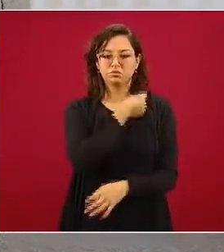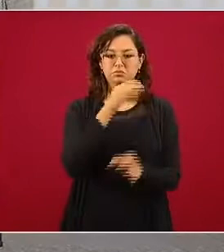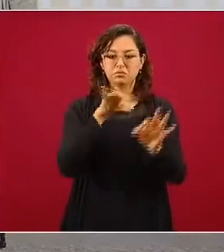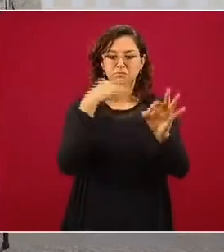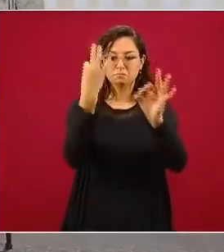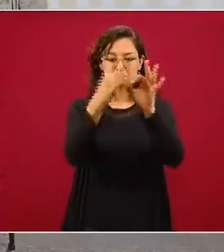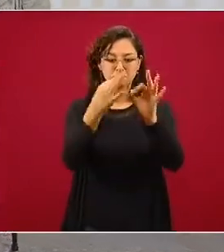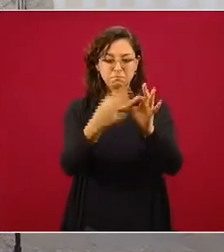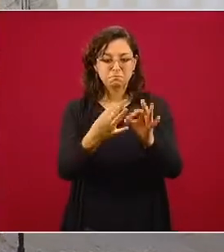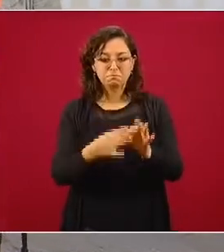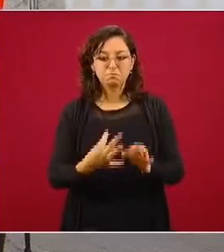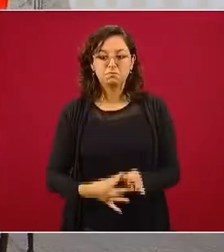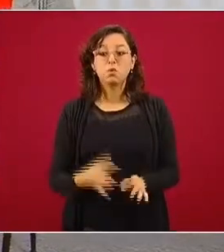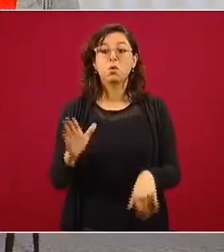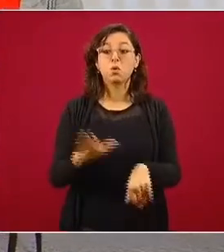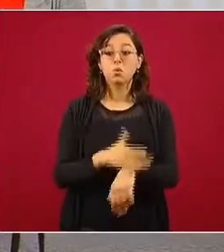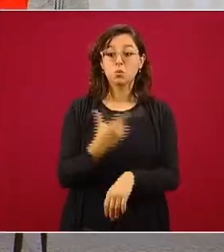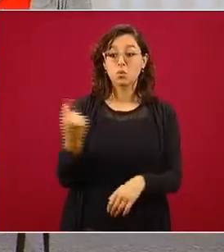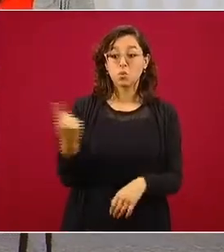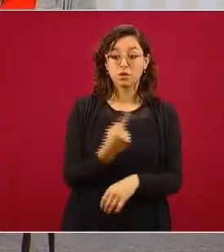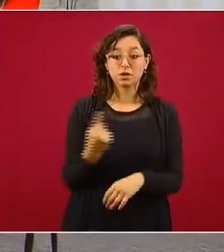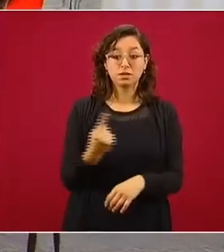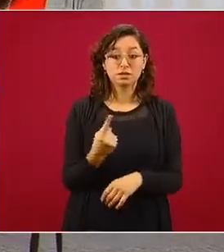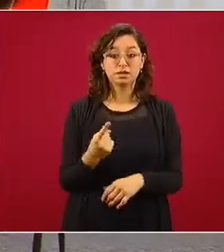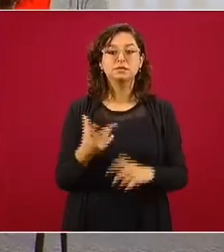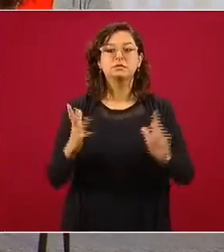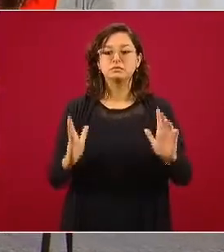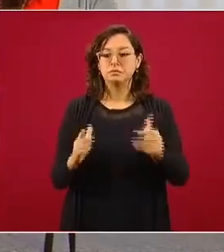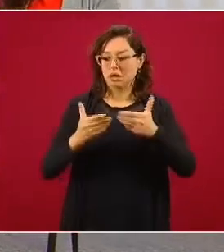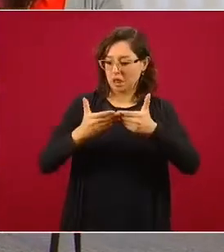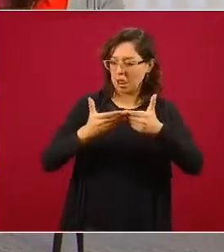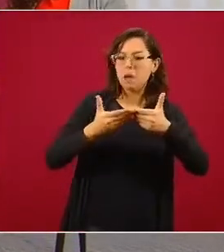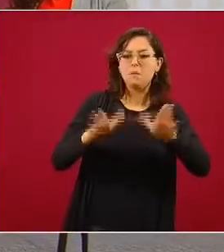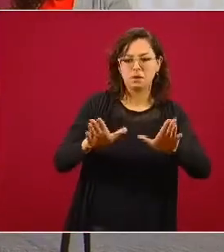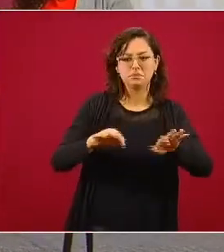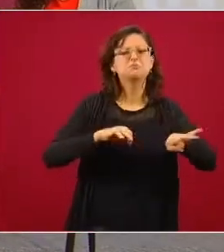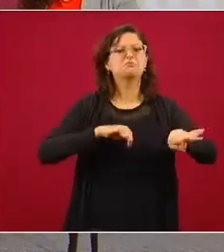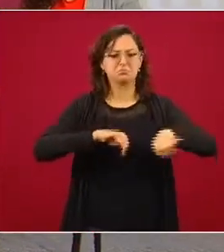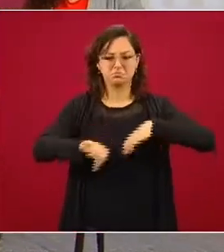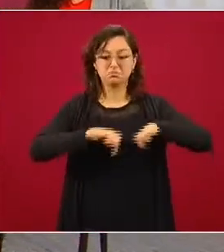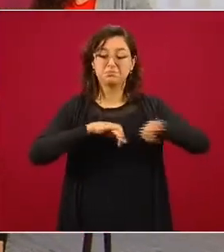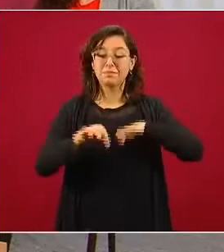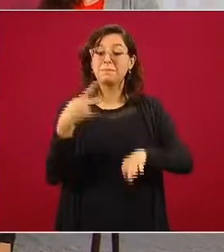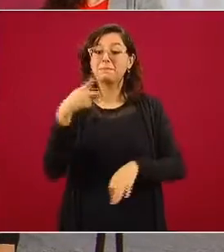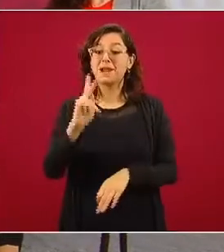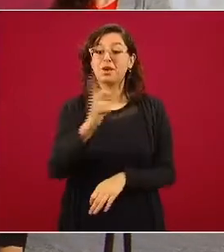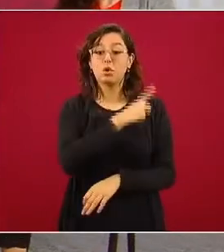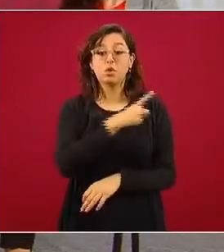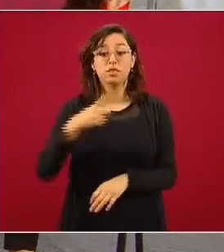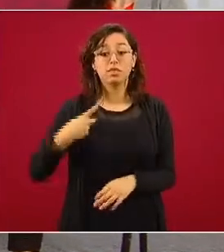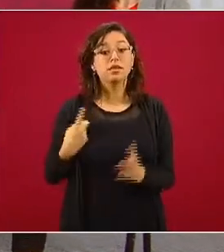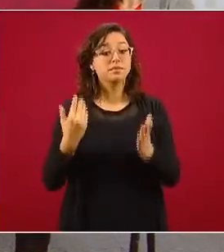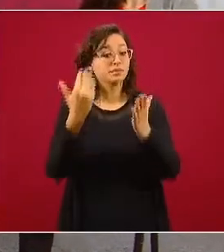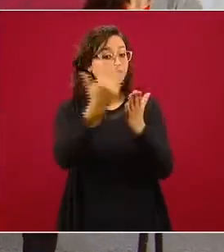porque es una apertura condicionada a que haya